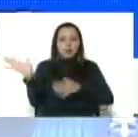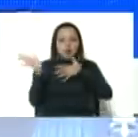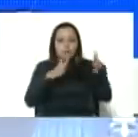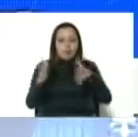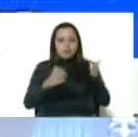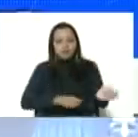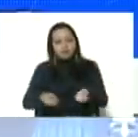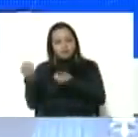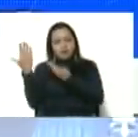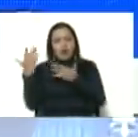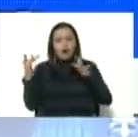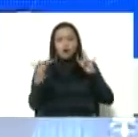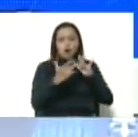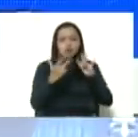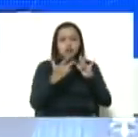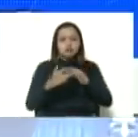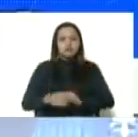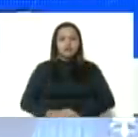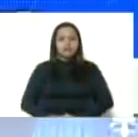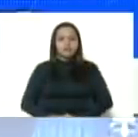Adelante, Pepe Rangel.